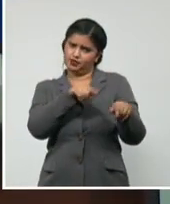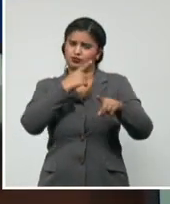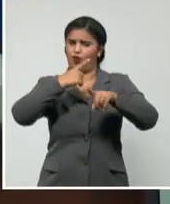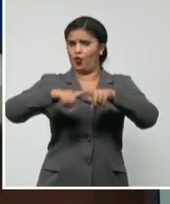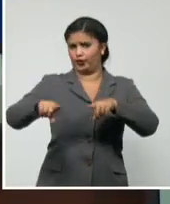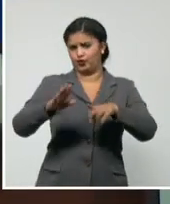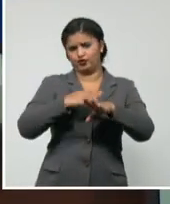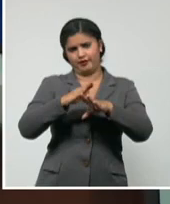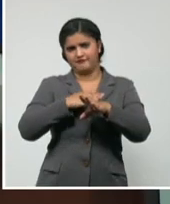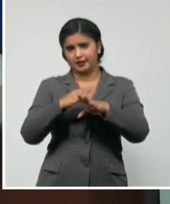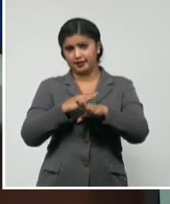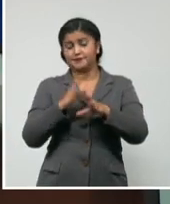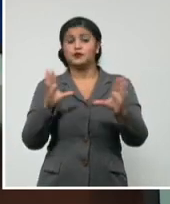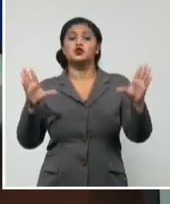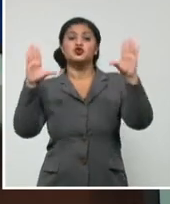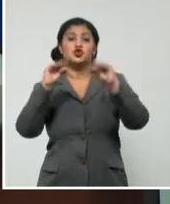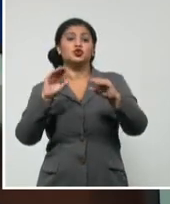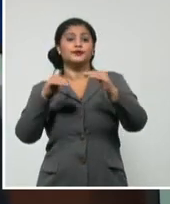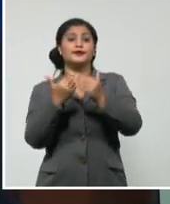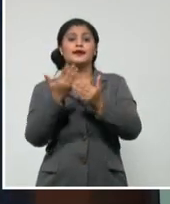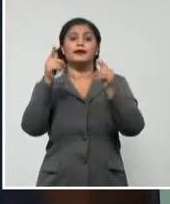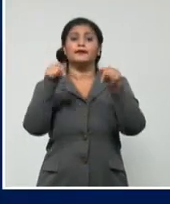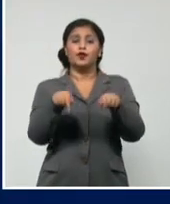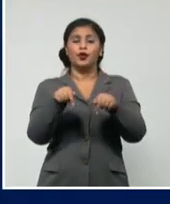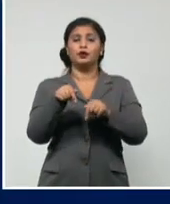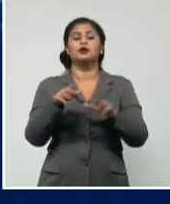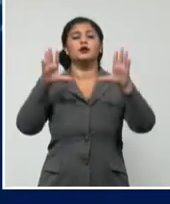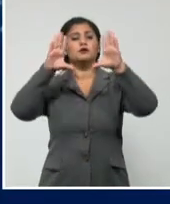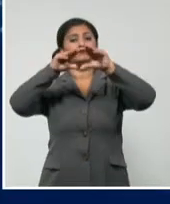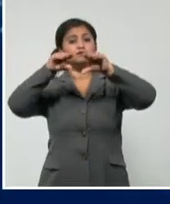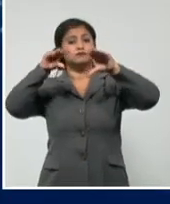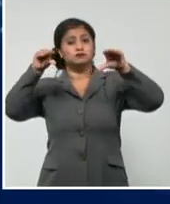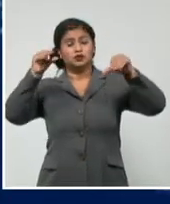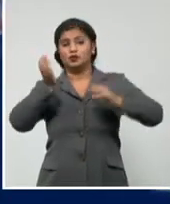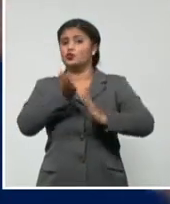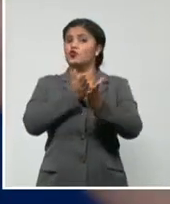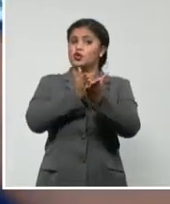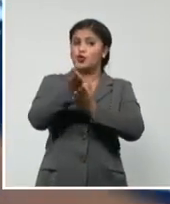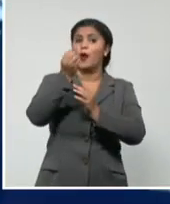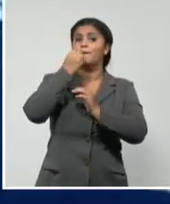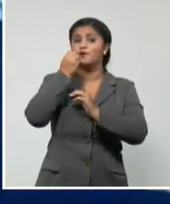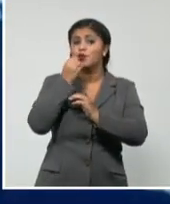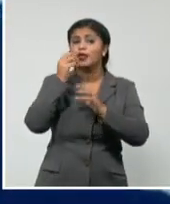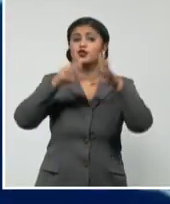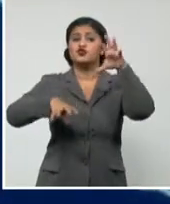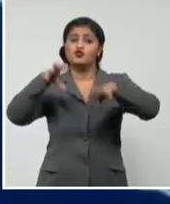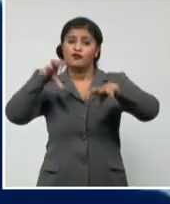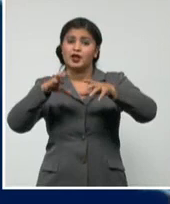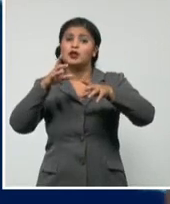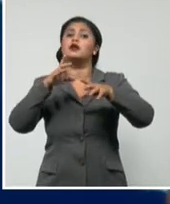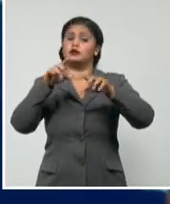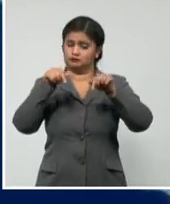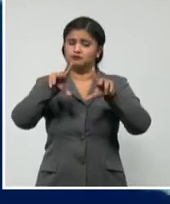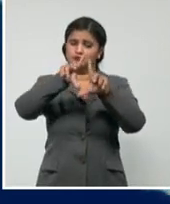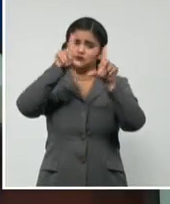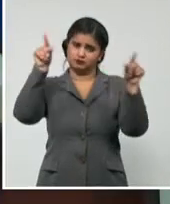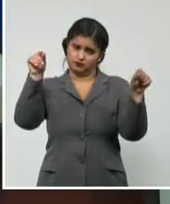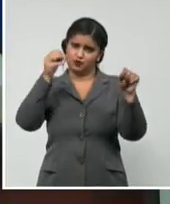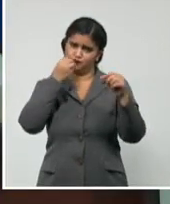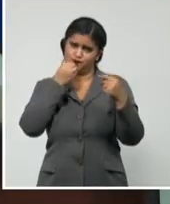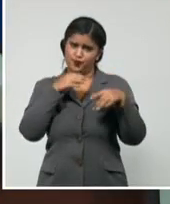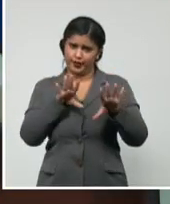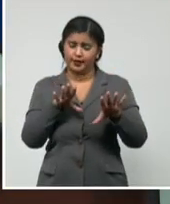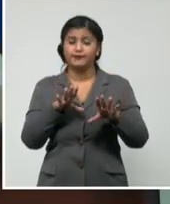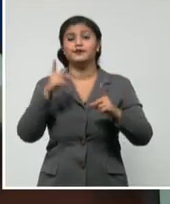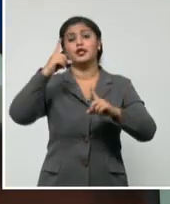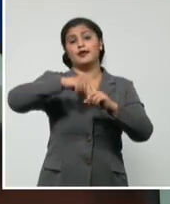ocasional. En la noche estará con predominio de nublados y mantiene la probabilidad de lluvias en gran parte del país. Las temperaturas